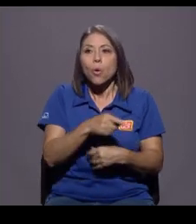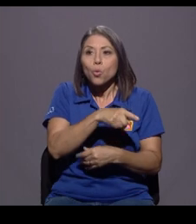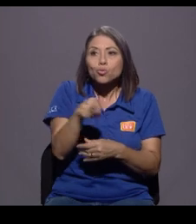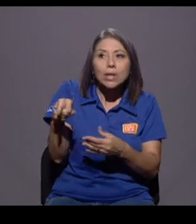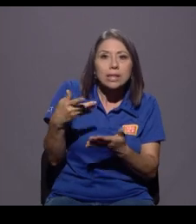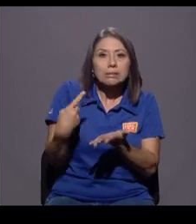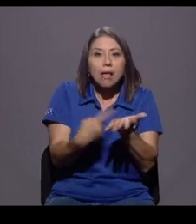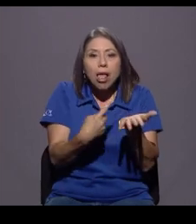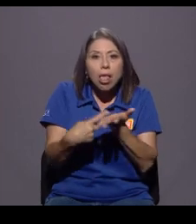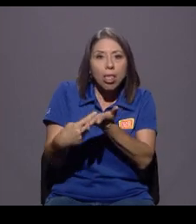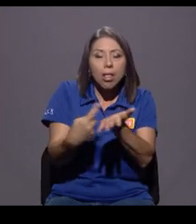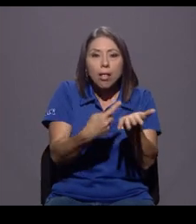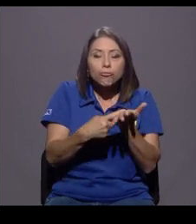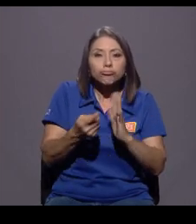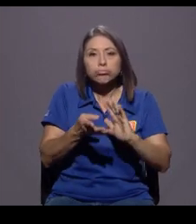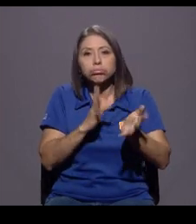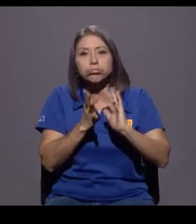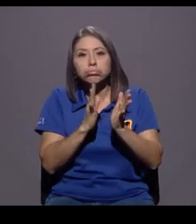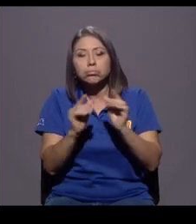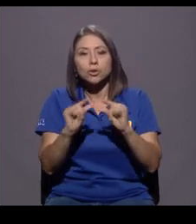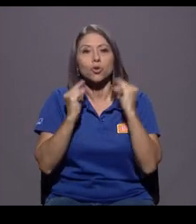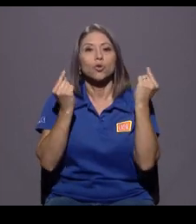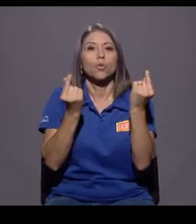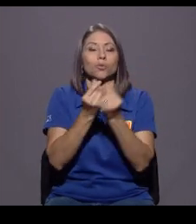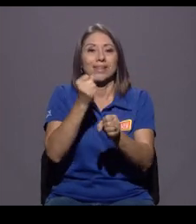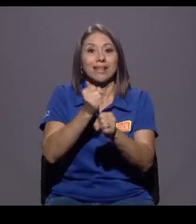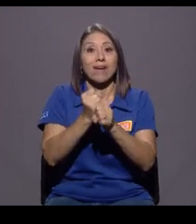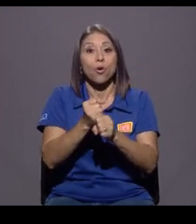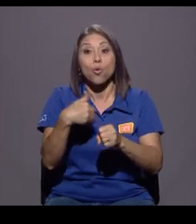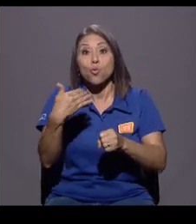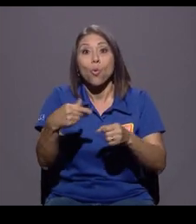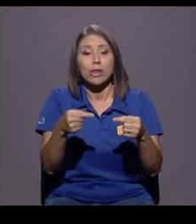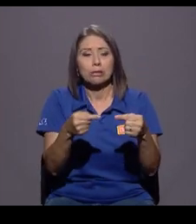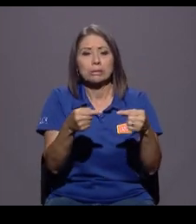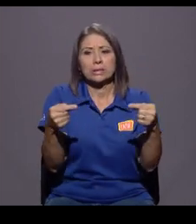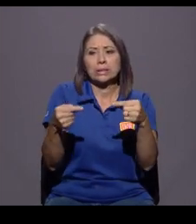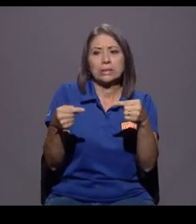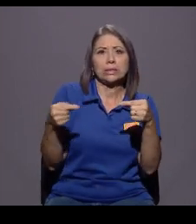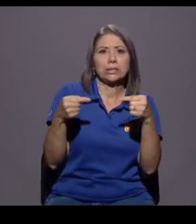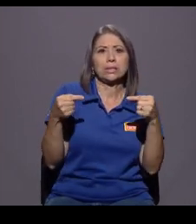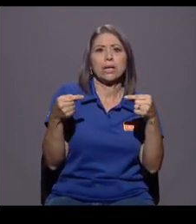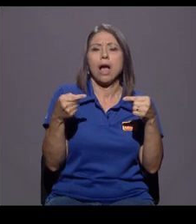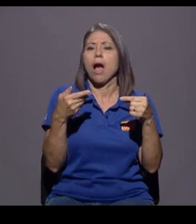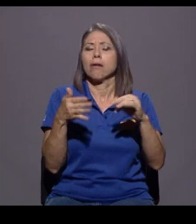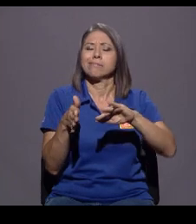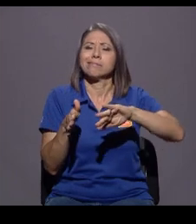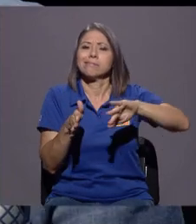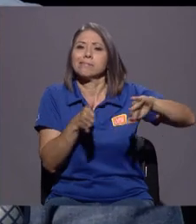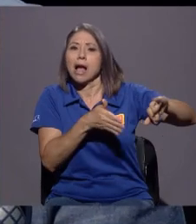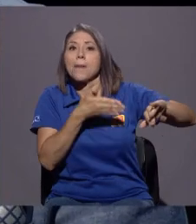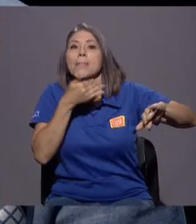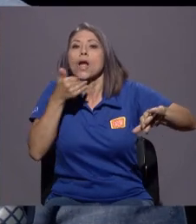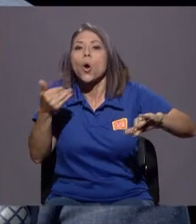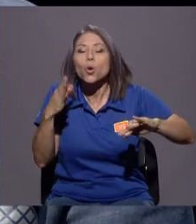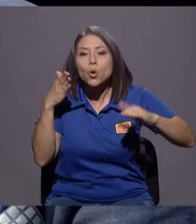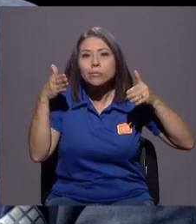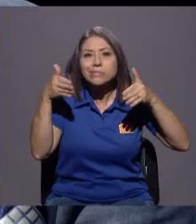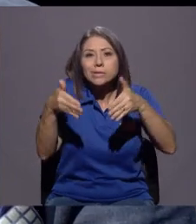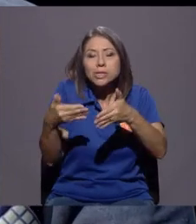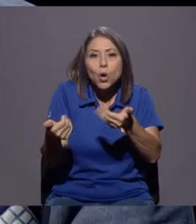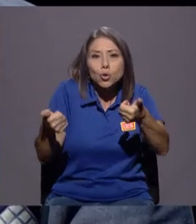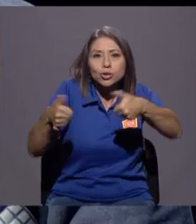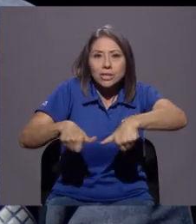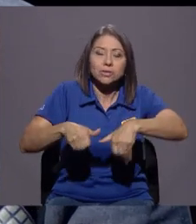como grupo de trabajo y cuando hay disensos muy fuertes deciden dejarlos a lado y van por los consensos. ¿Cómo